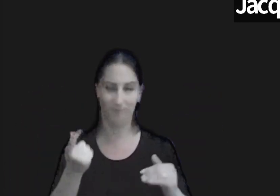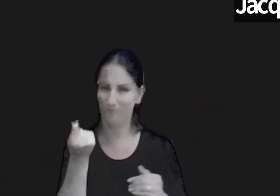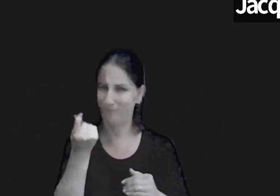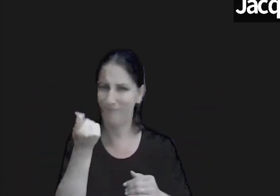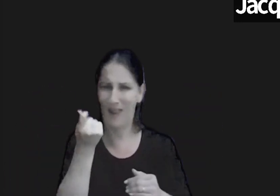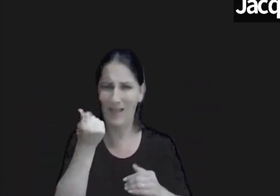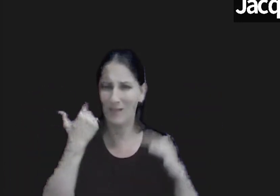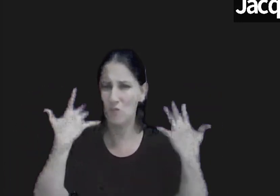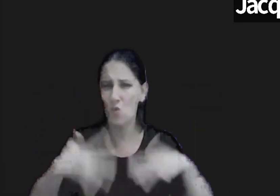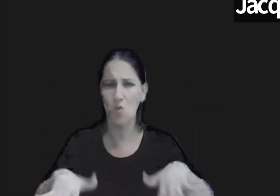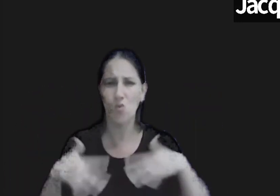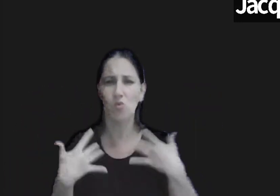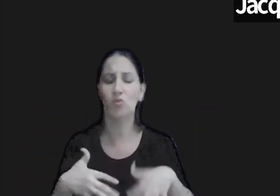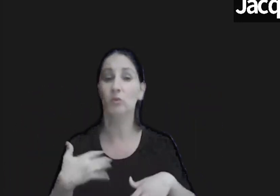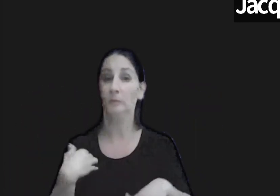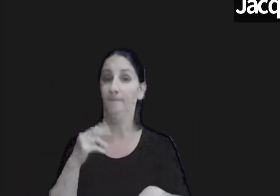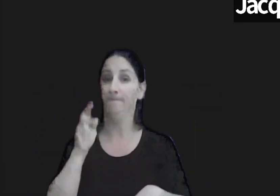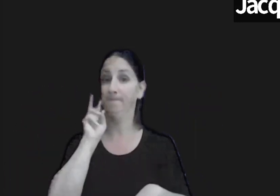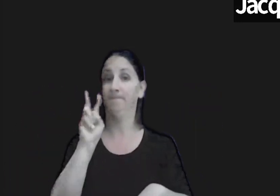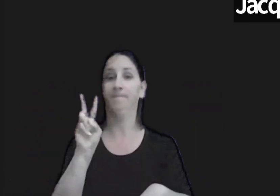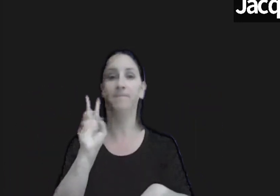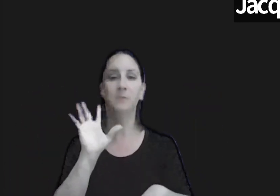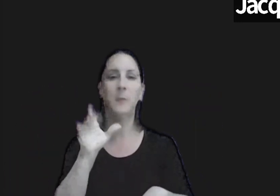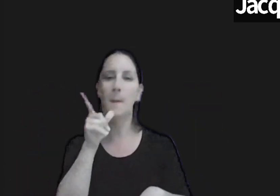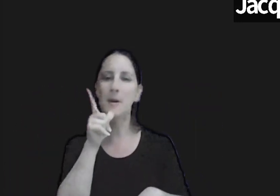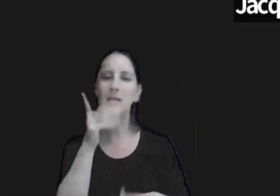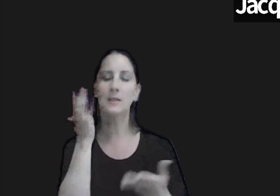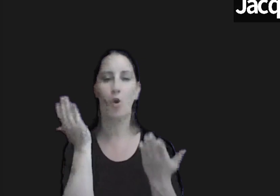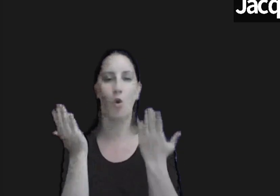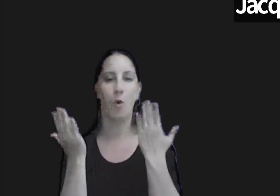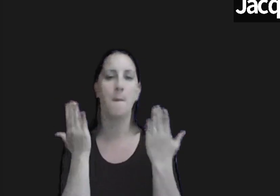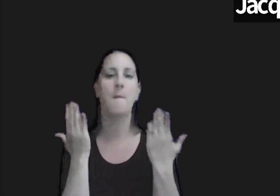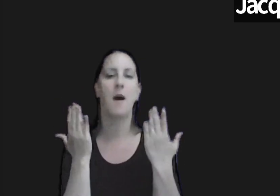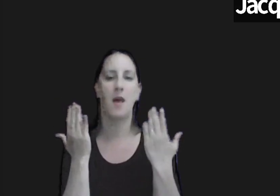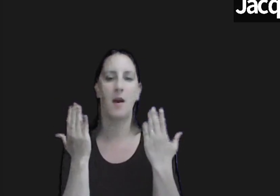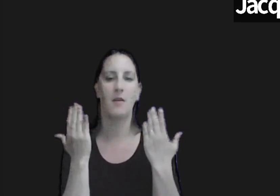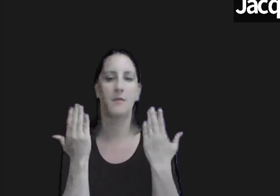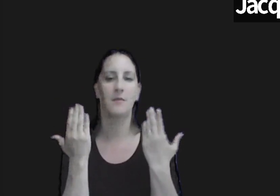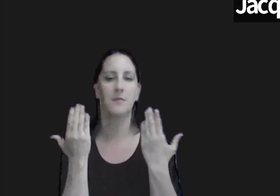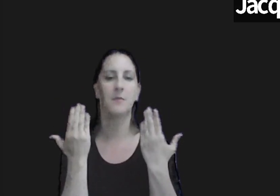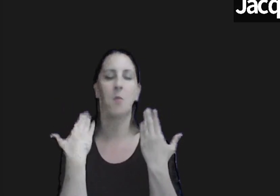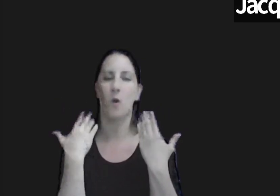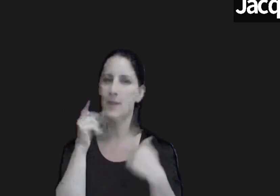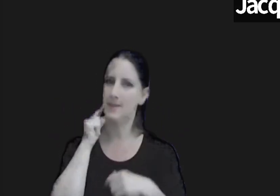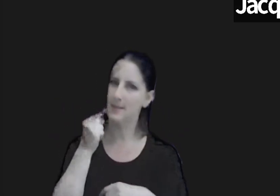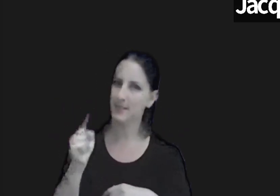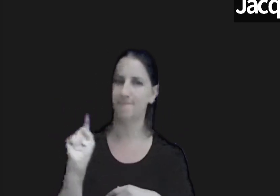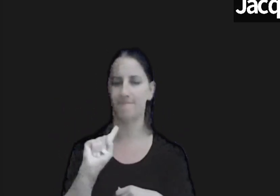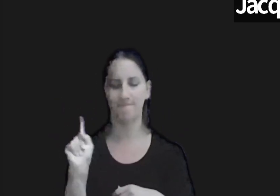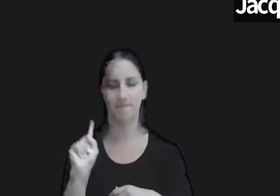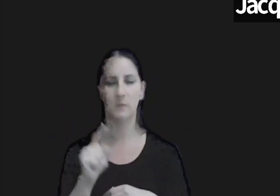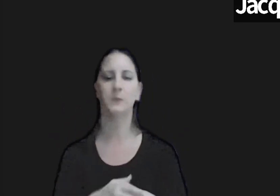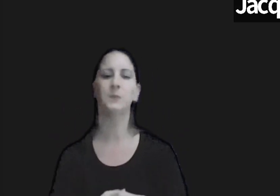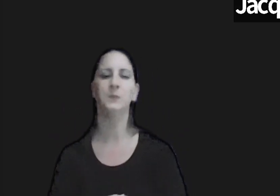con lo cual no sé me parecía que era un comparable que se podía objetar pero bueno me falta